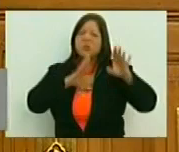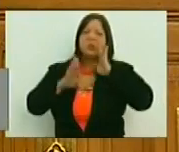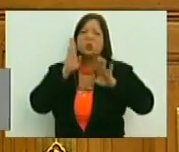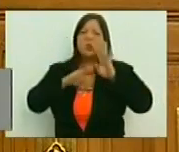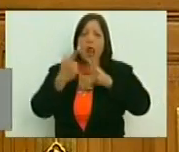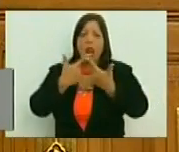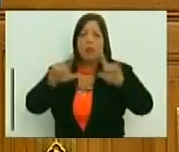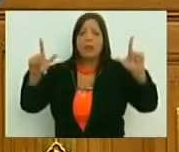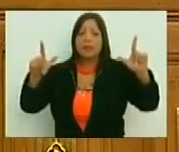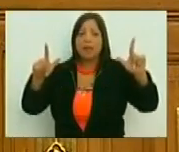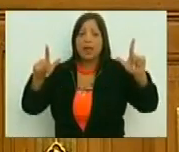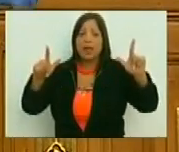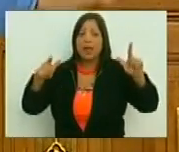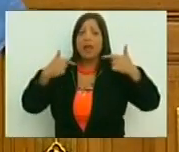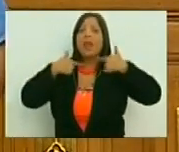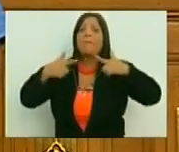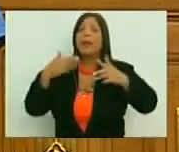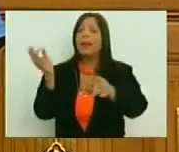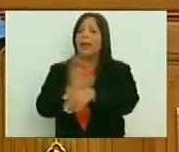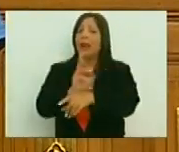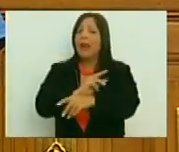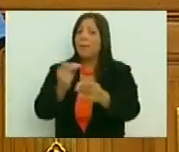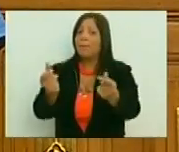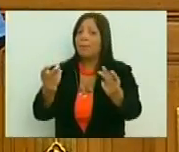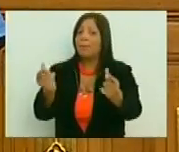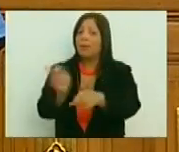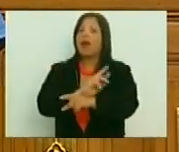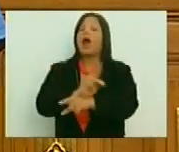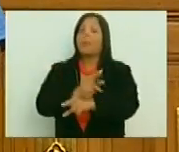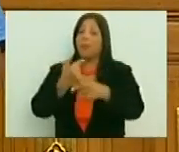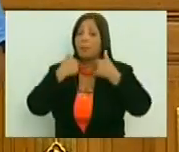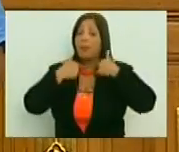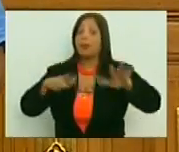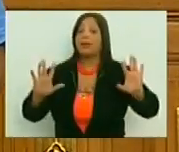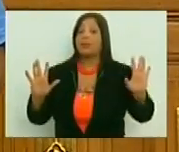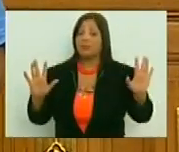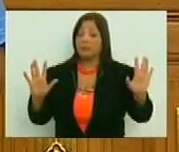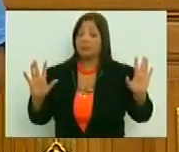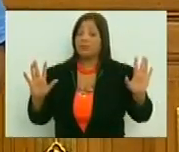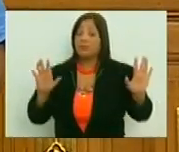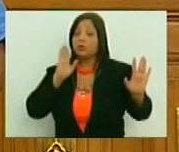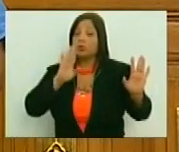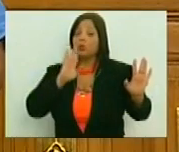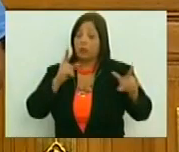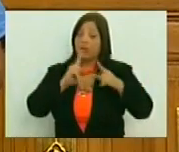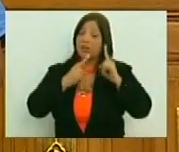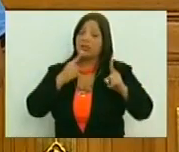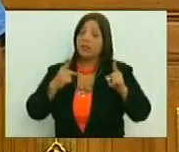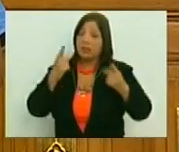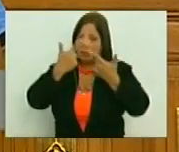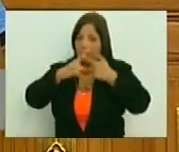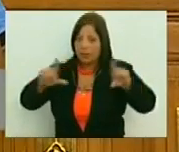libertad y la pierde enseguida, y la puede perder enseguida. Dice allí también